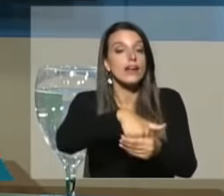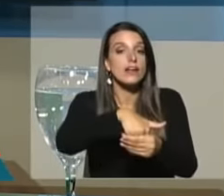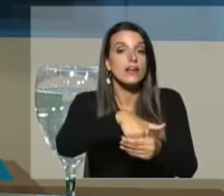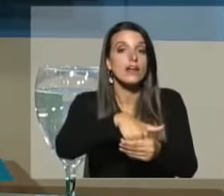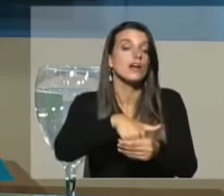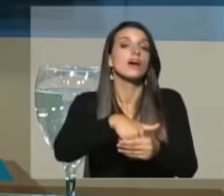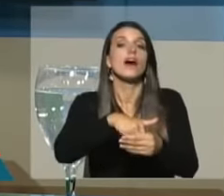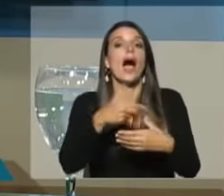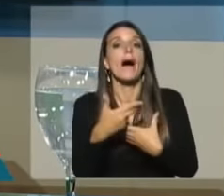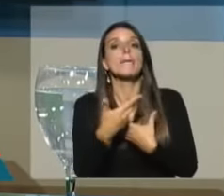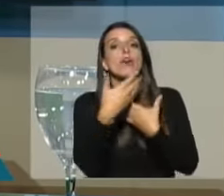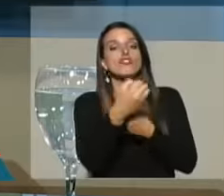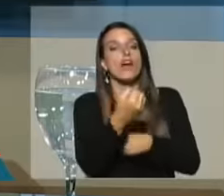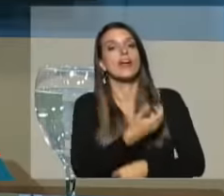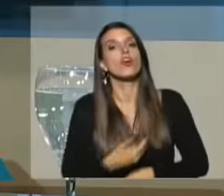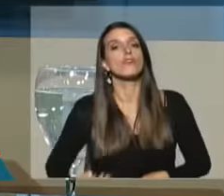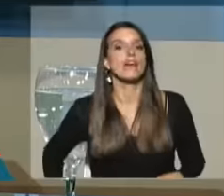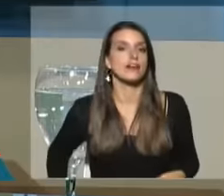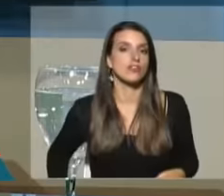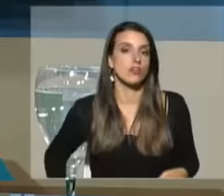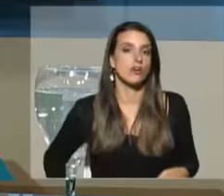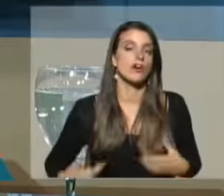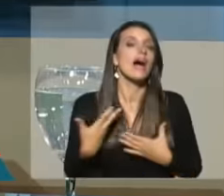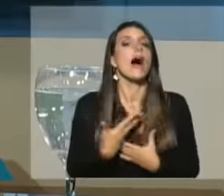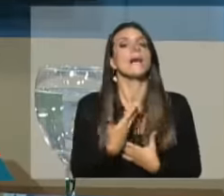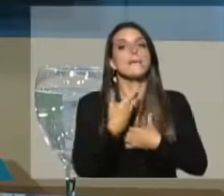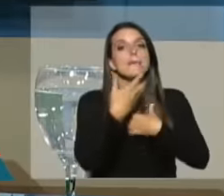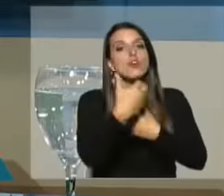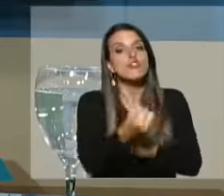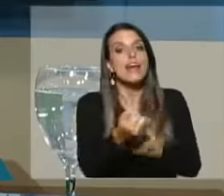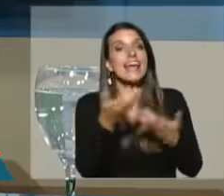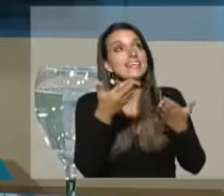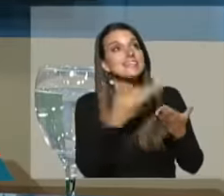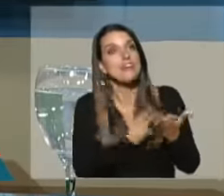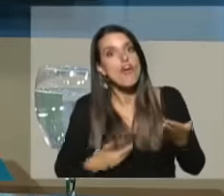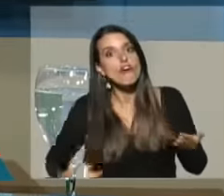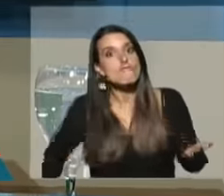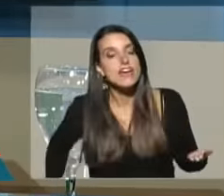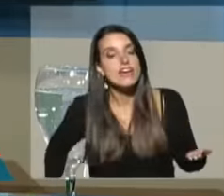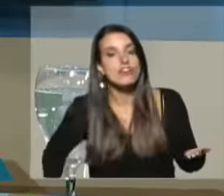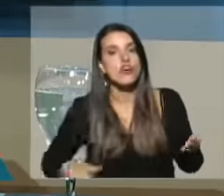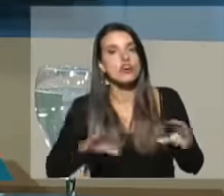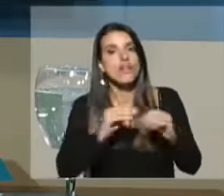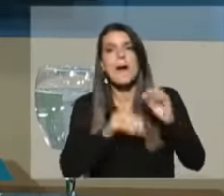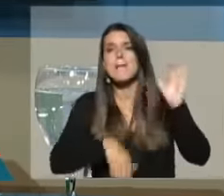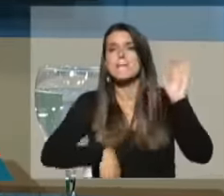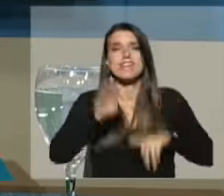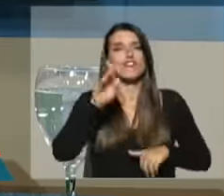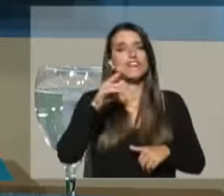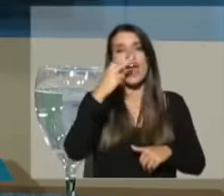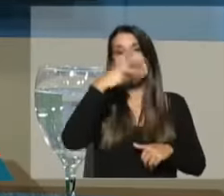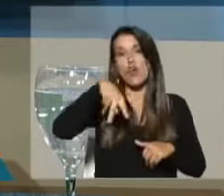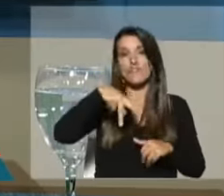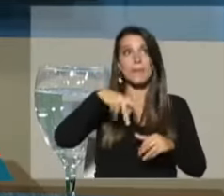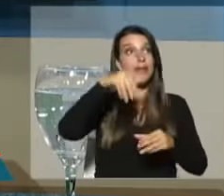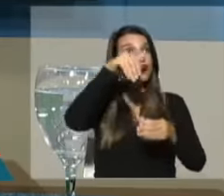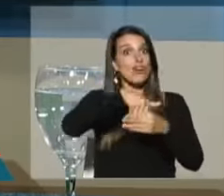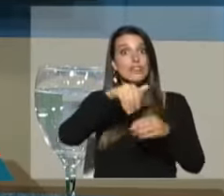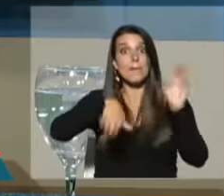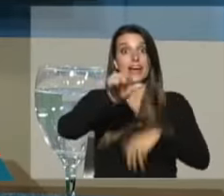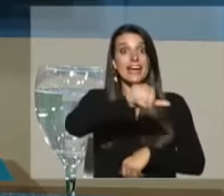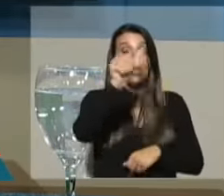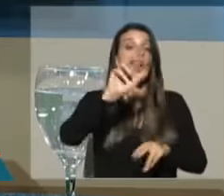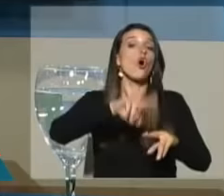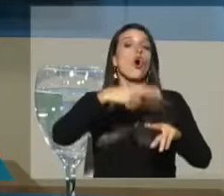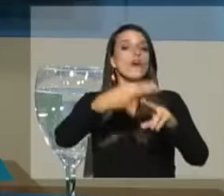en respaldo al gobierno en respaldo a que ese gobierno que recibió una mayoría en noviembre la vuelva a recibir